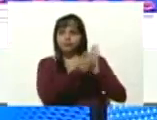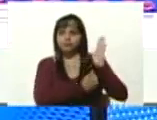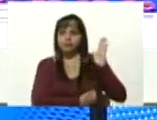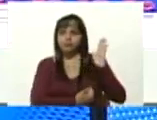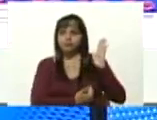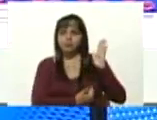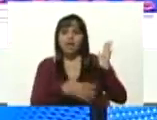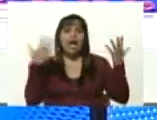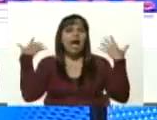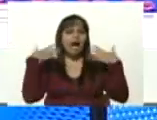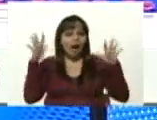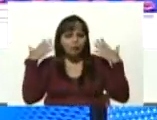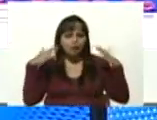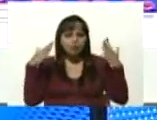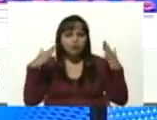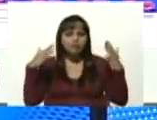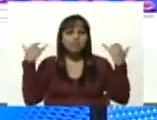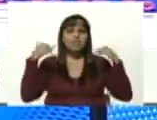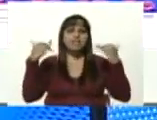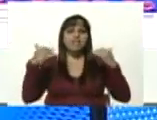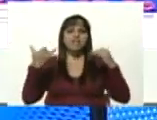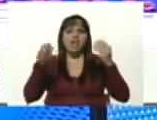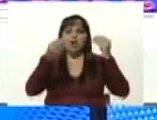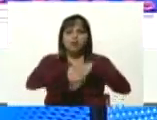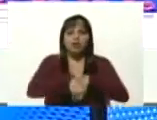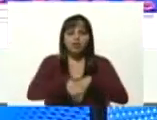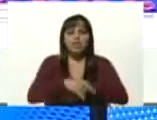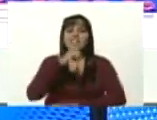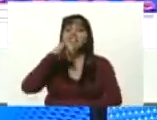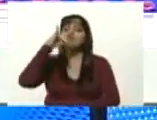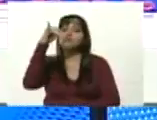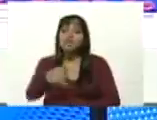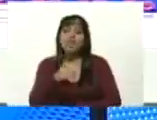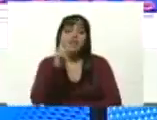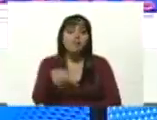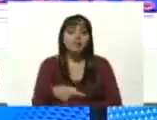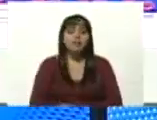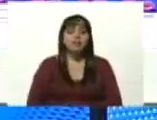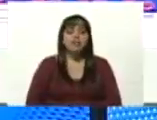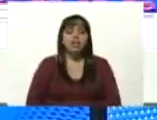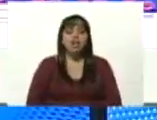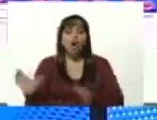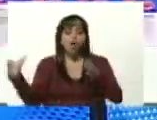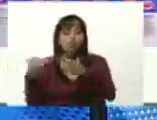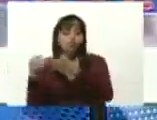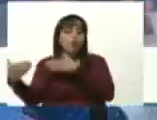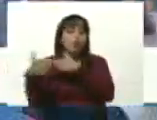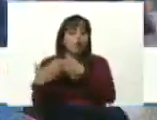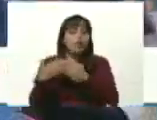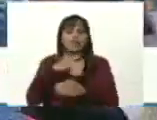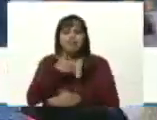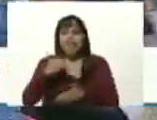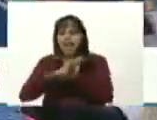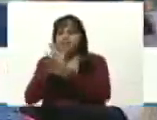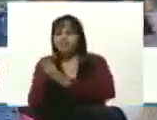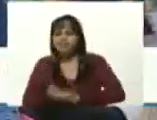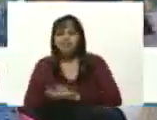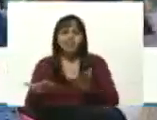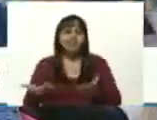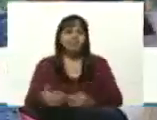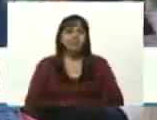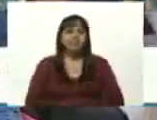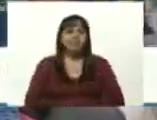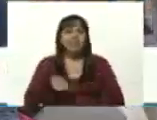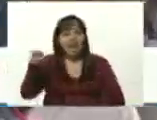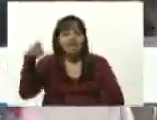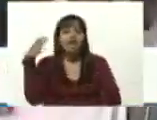aplaudir y celebrar los logros y denunciar las amenazas las conspiraciones que hay desde